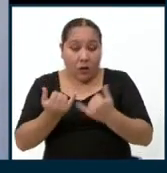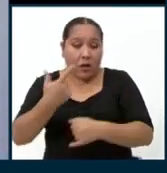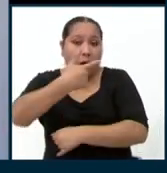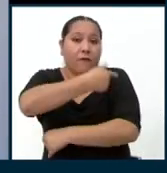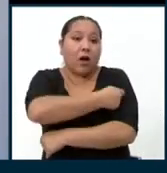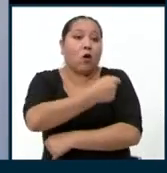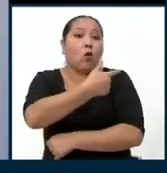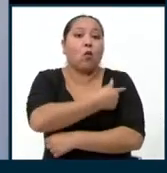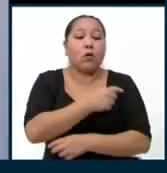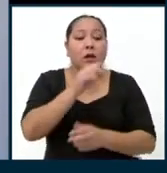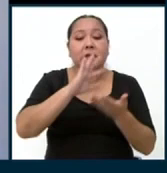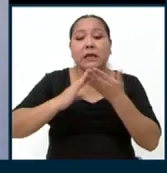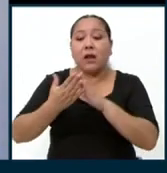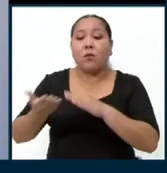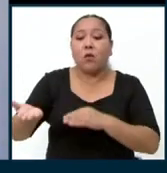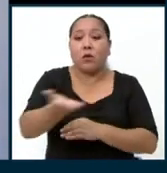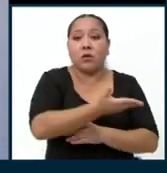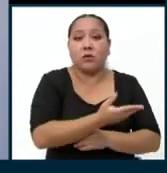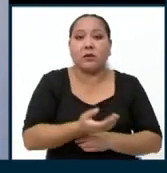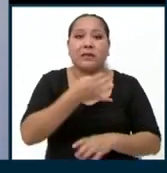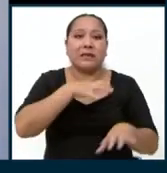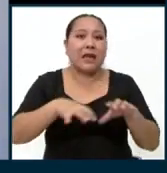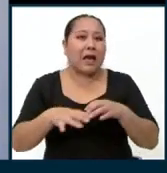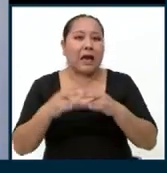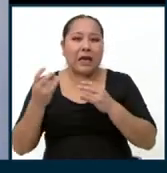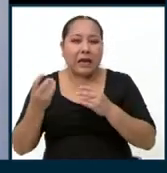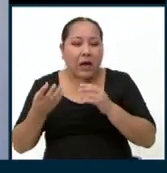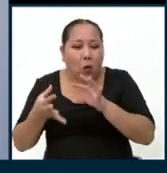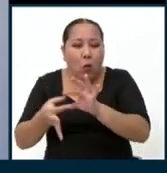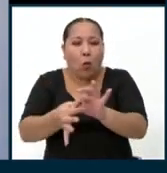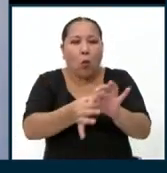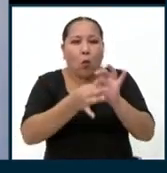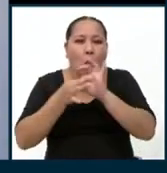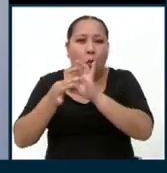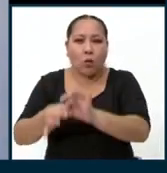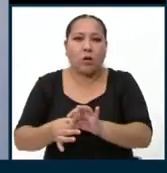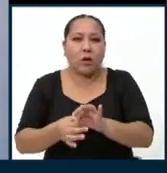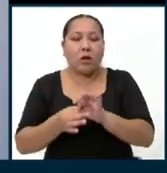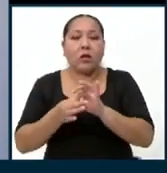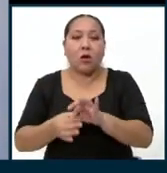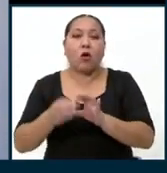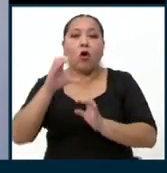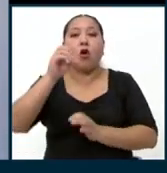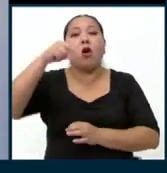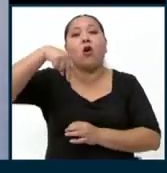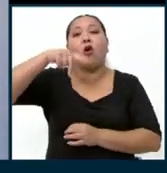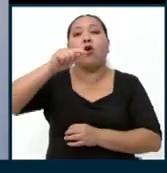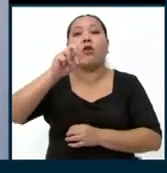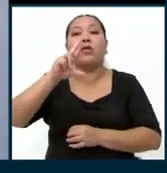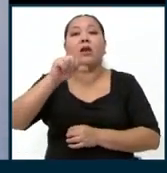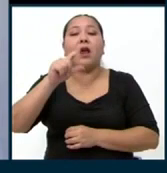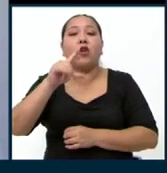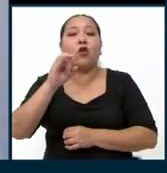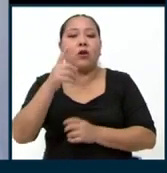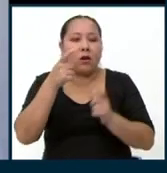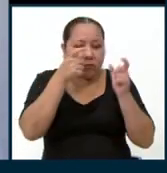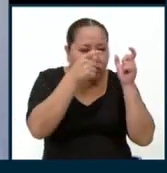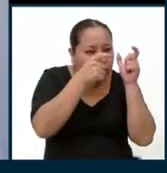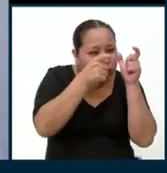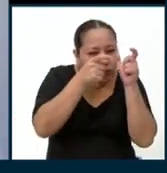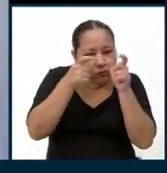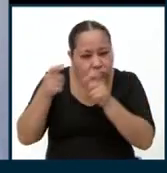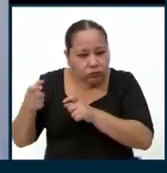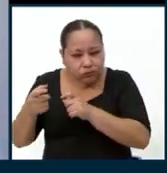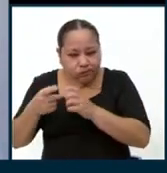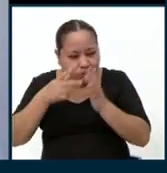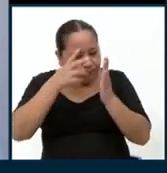vacunando a la población, se haga muy, muy de la mano con la Contraloría General de la República. Es decir, para que se haga un control concurrente